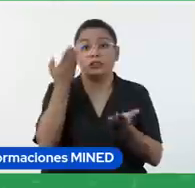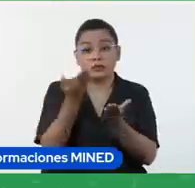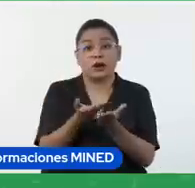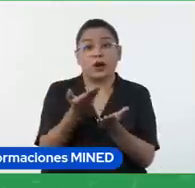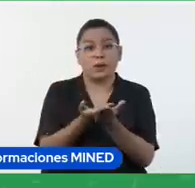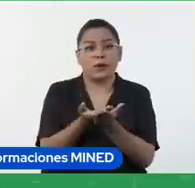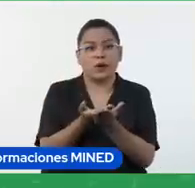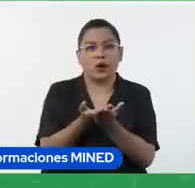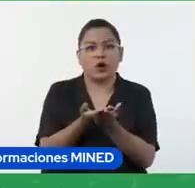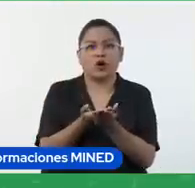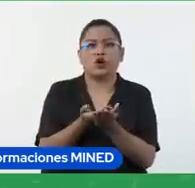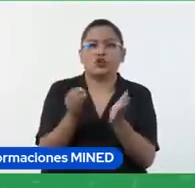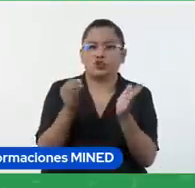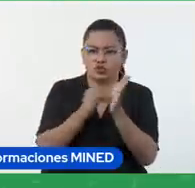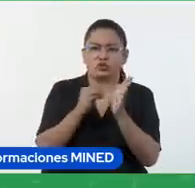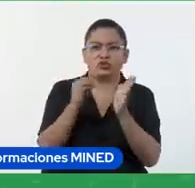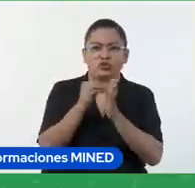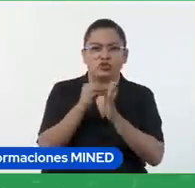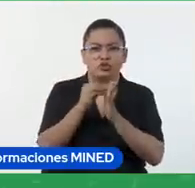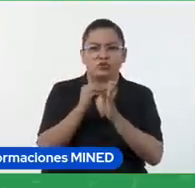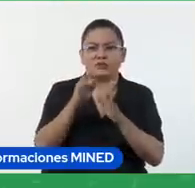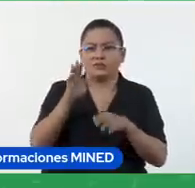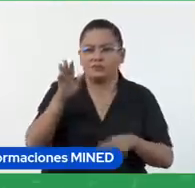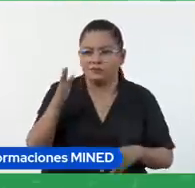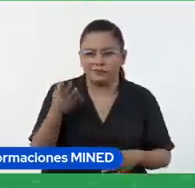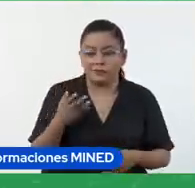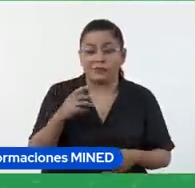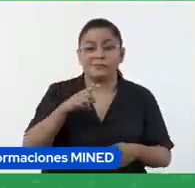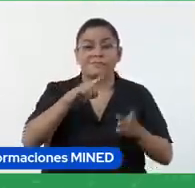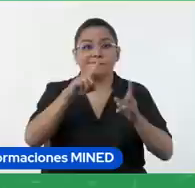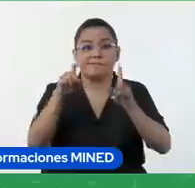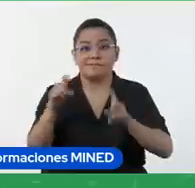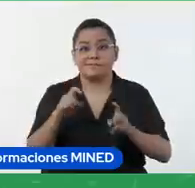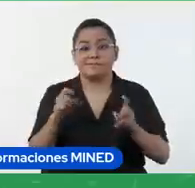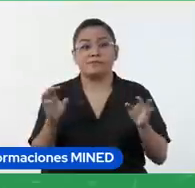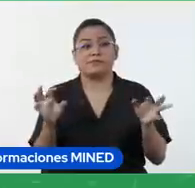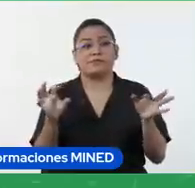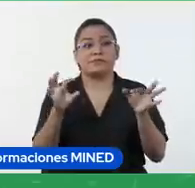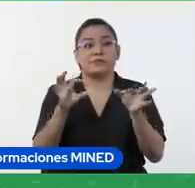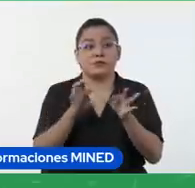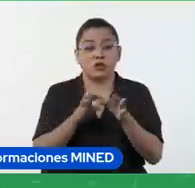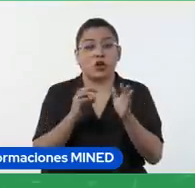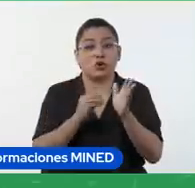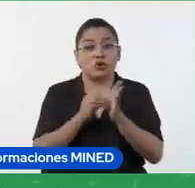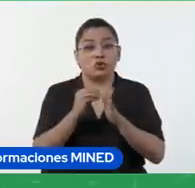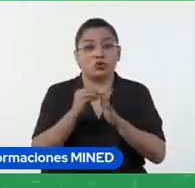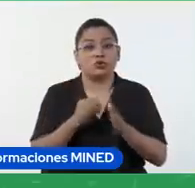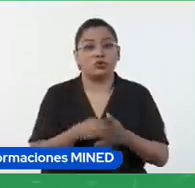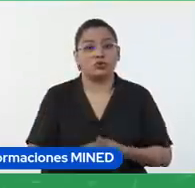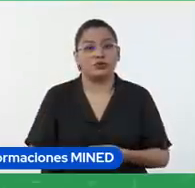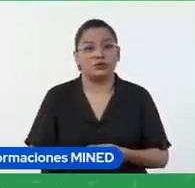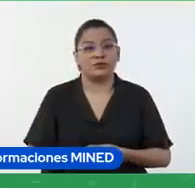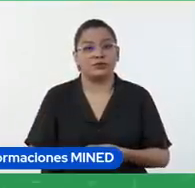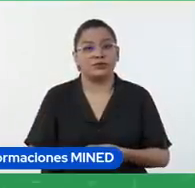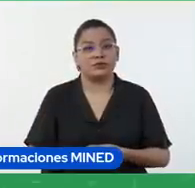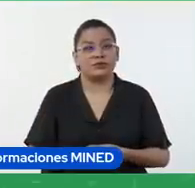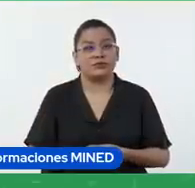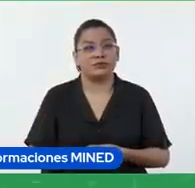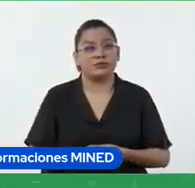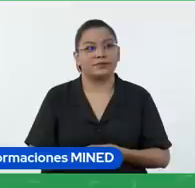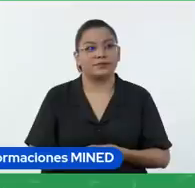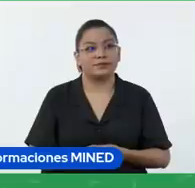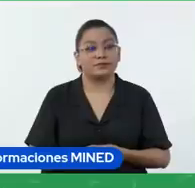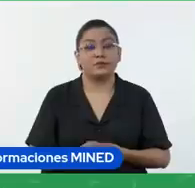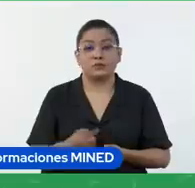sumativa en donde cada pregunta lleva asociada un puntaje aquí yo creé el